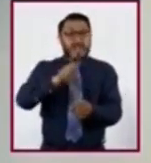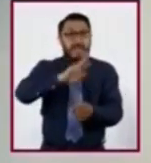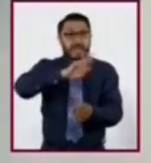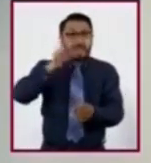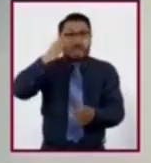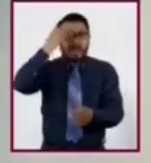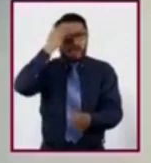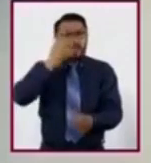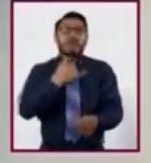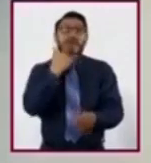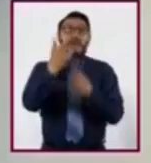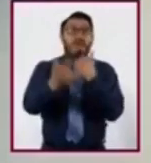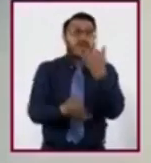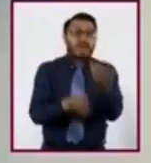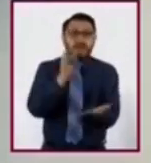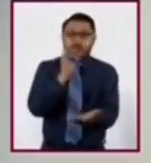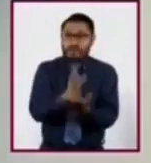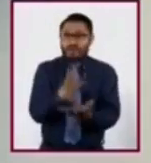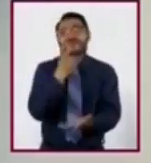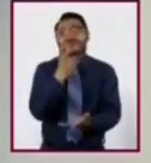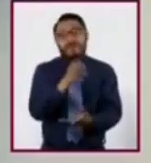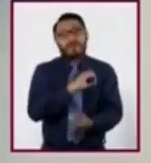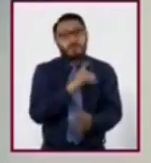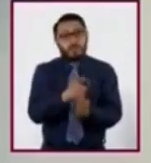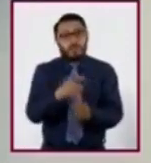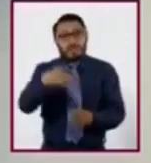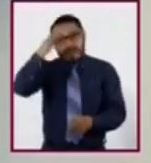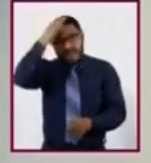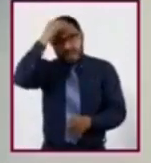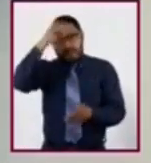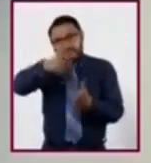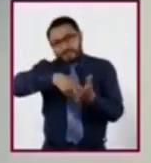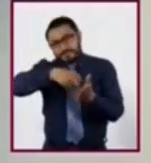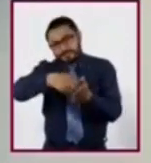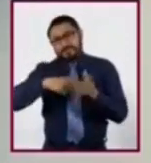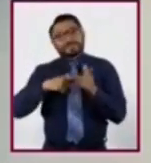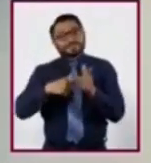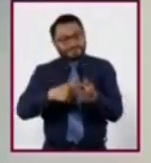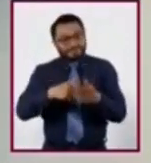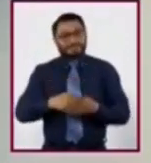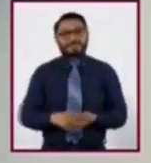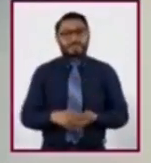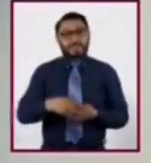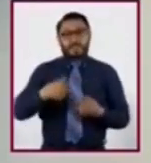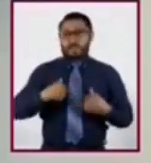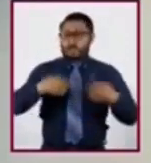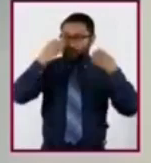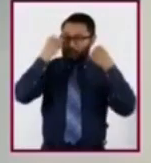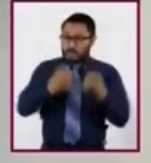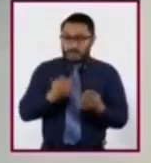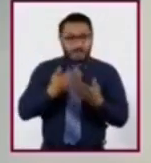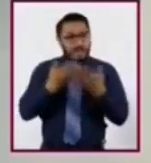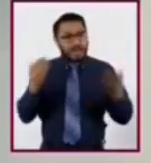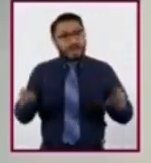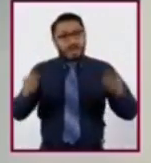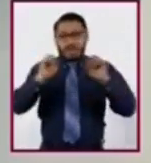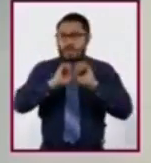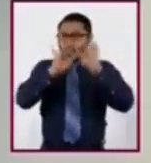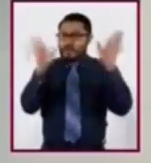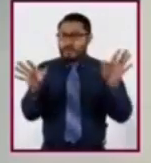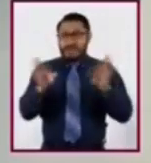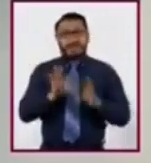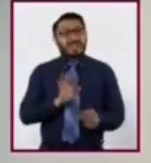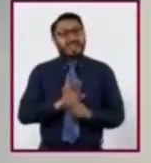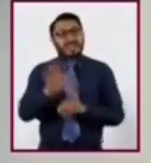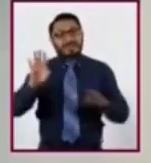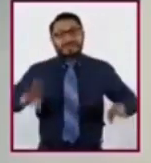errores solo nos da la oportunidad de seguir aprendiendo. Estoy segura que ahora que tenemos un poco más clara la forma en que